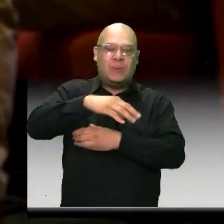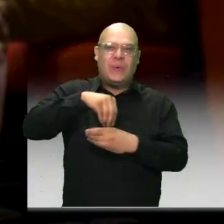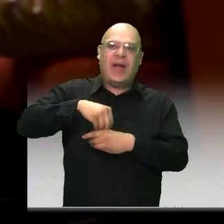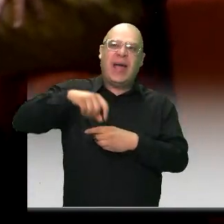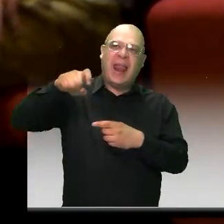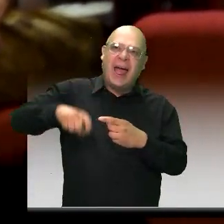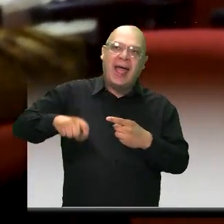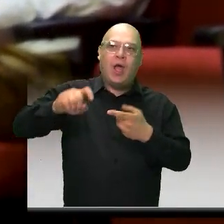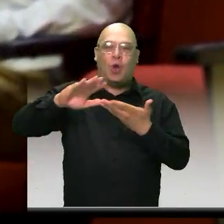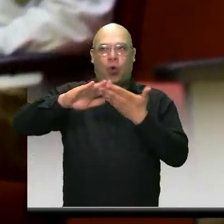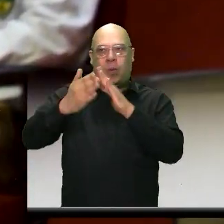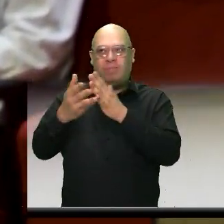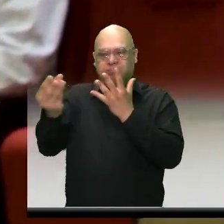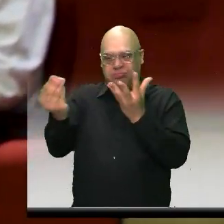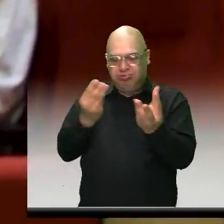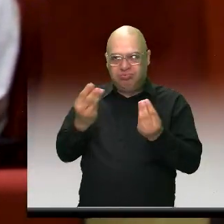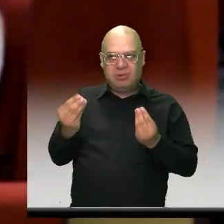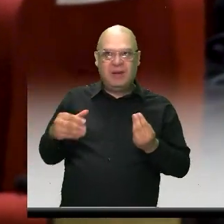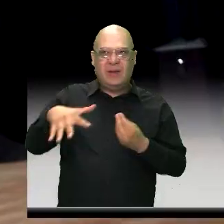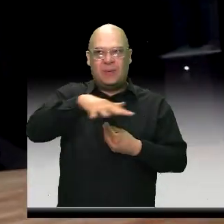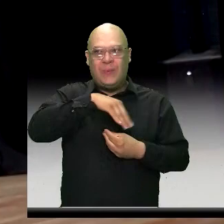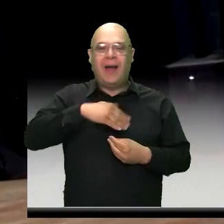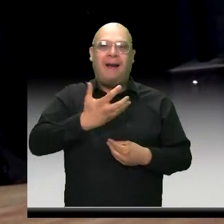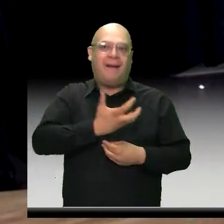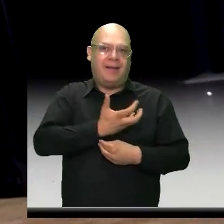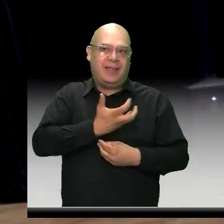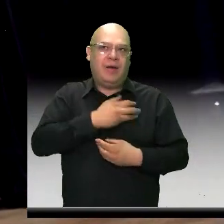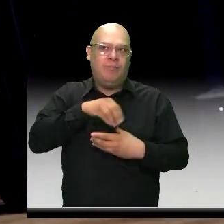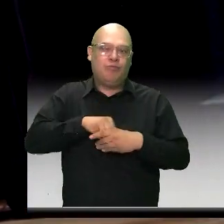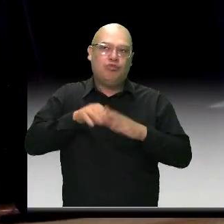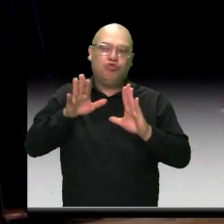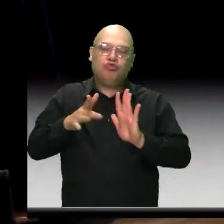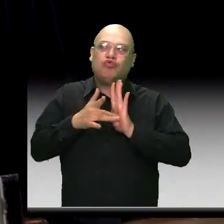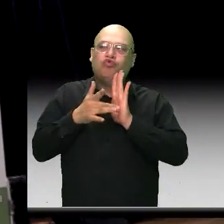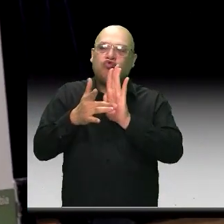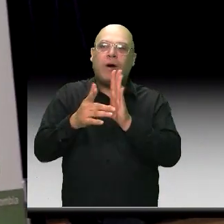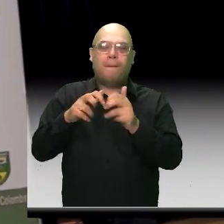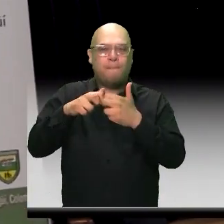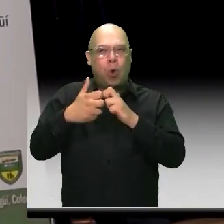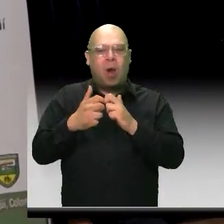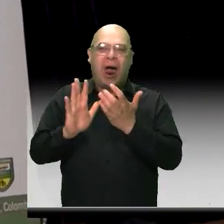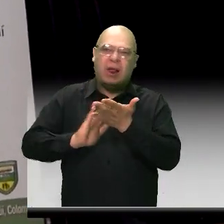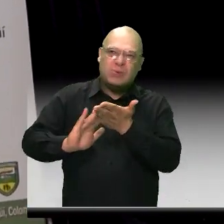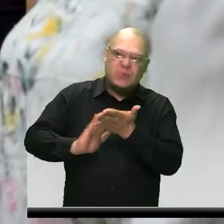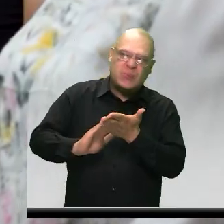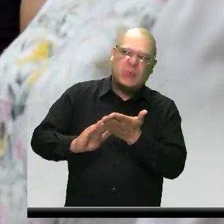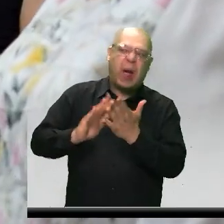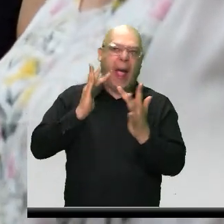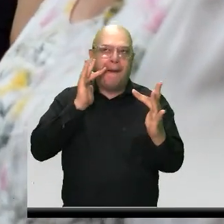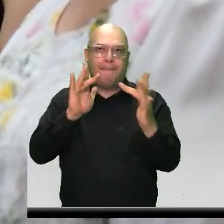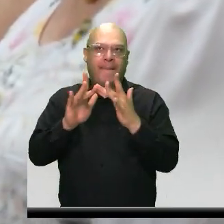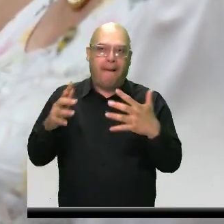comunidades y la gestión de la alcaldía para brindar soluciones oportunas y ajustadas a la realidad.